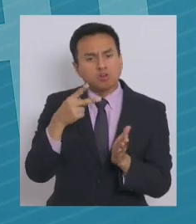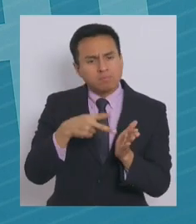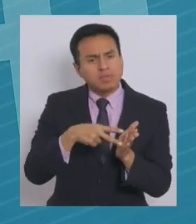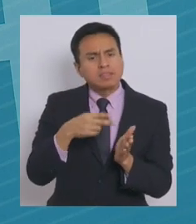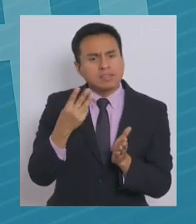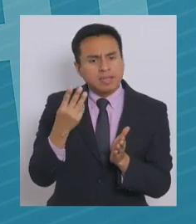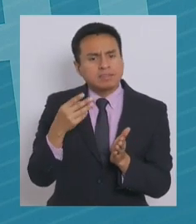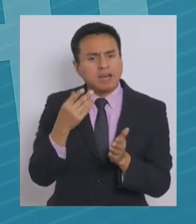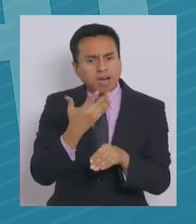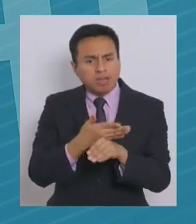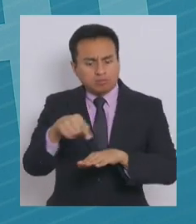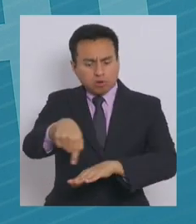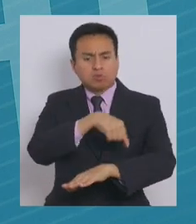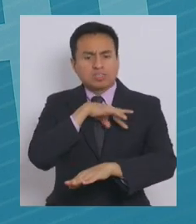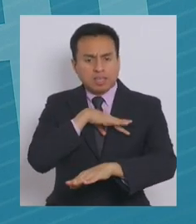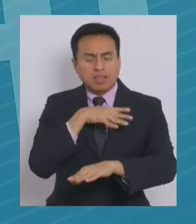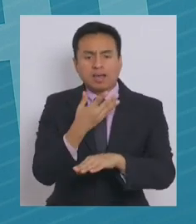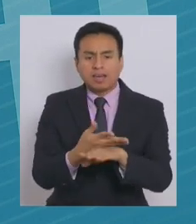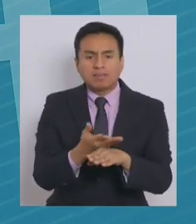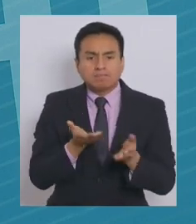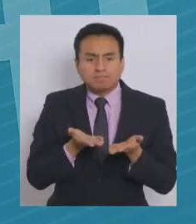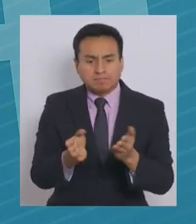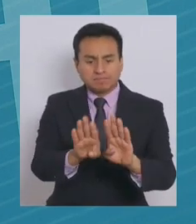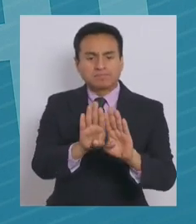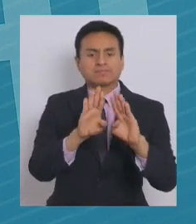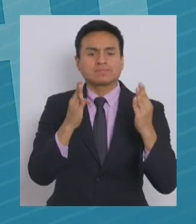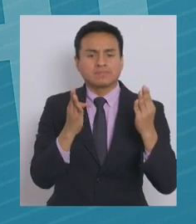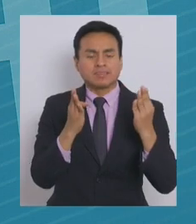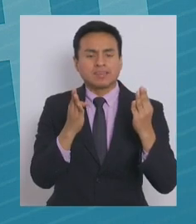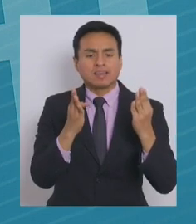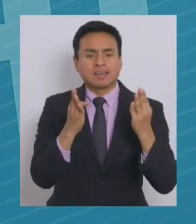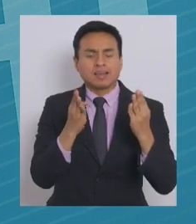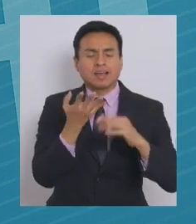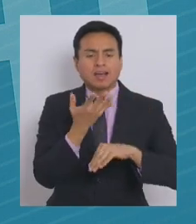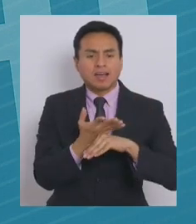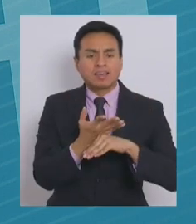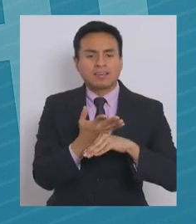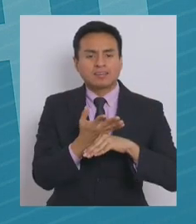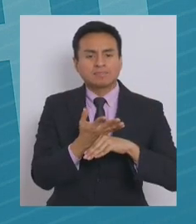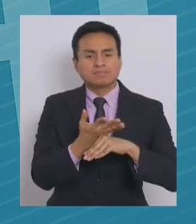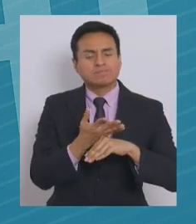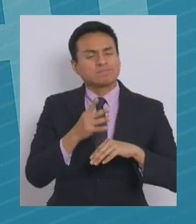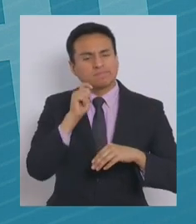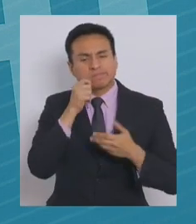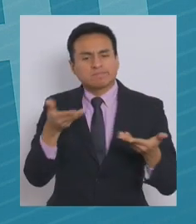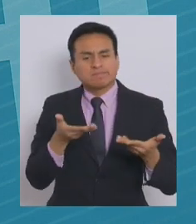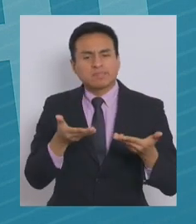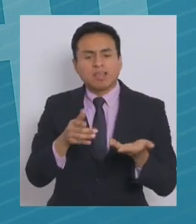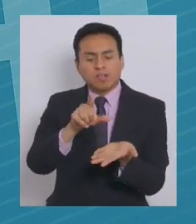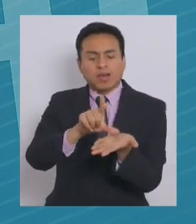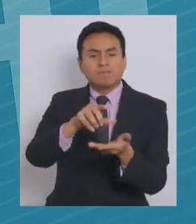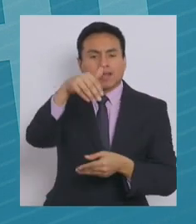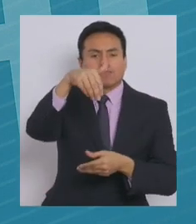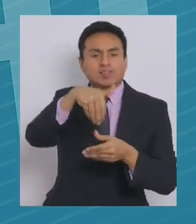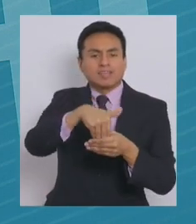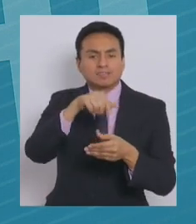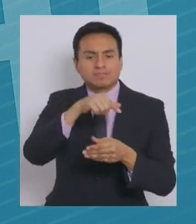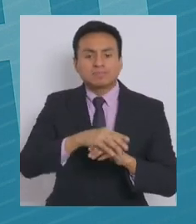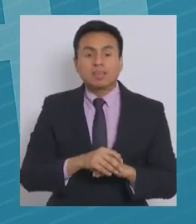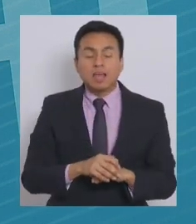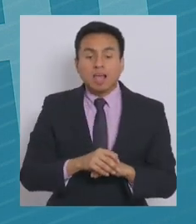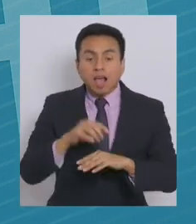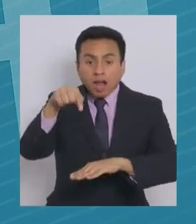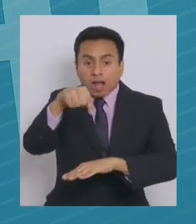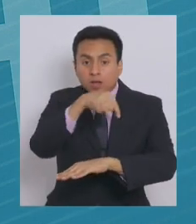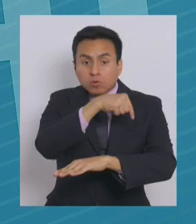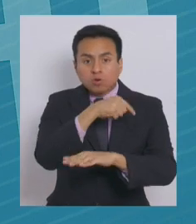.003 establecimientos en todo Chile que están prestando, por supuesto, la función de locales de votación. Cada uno